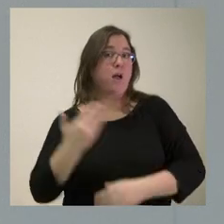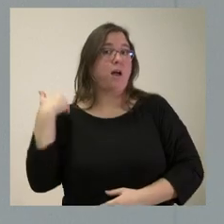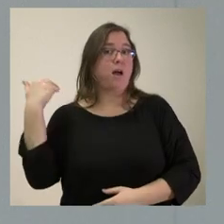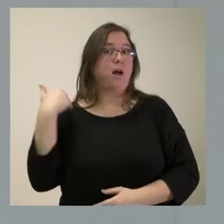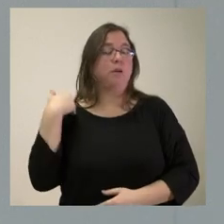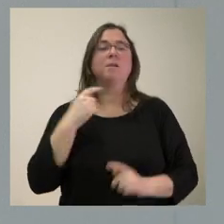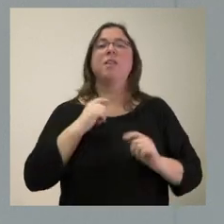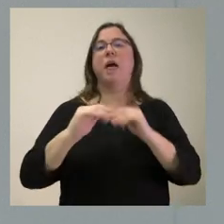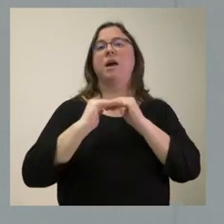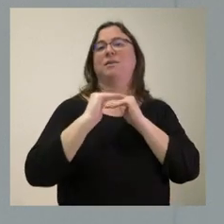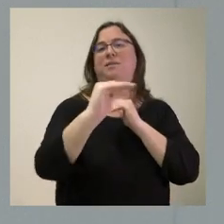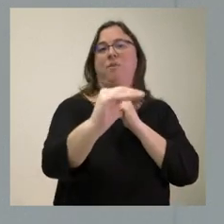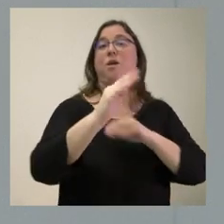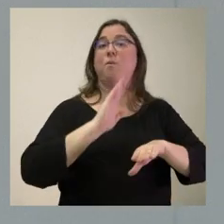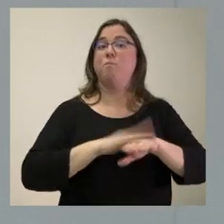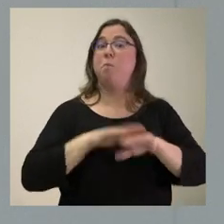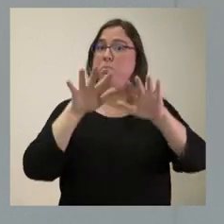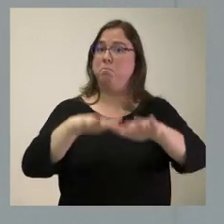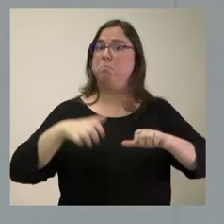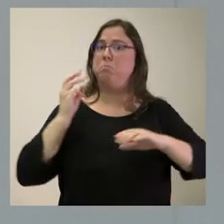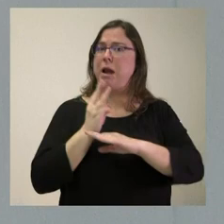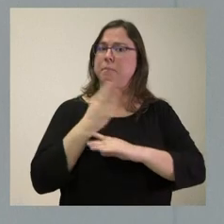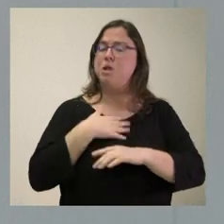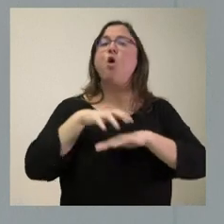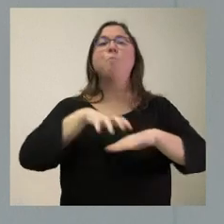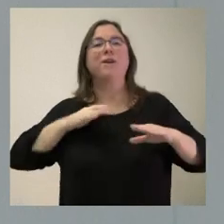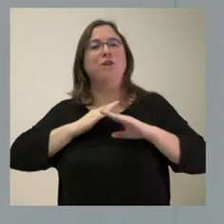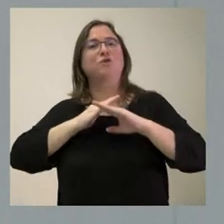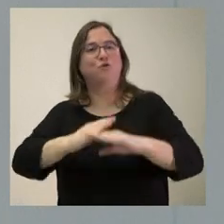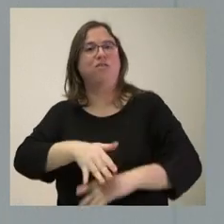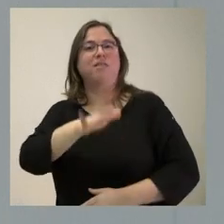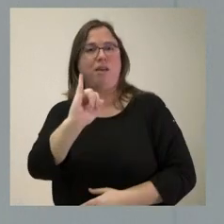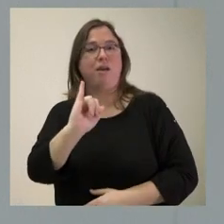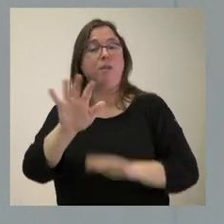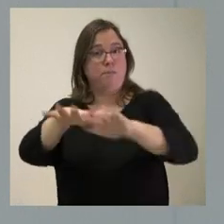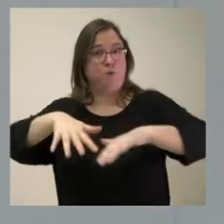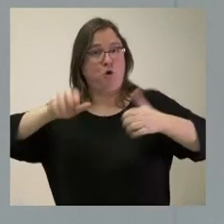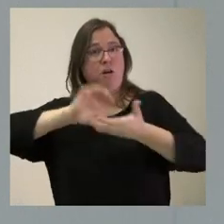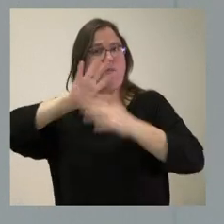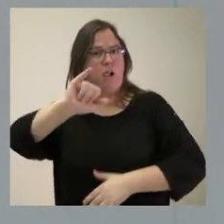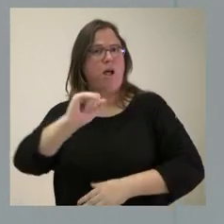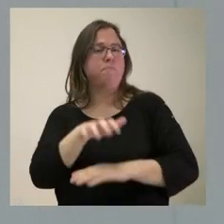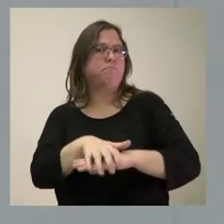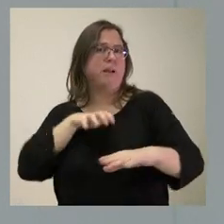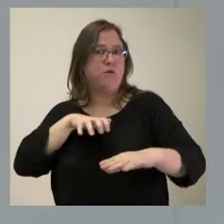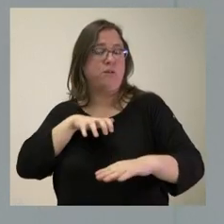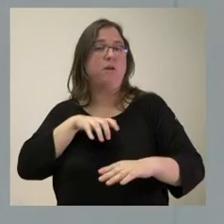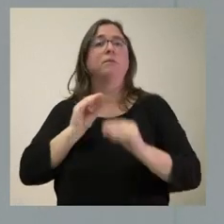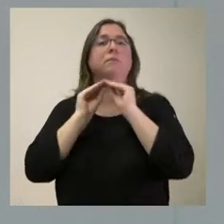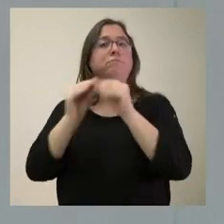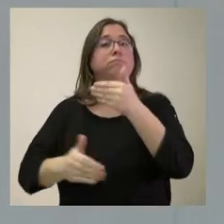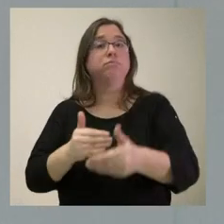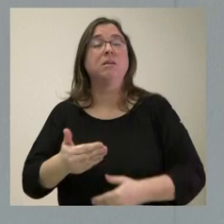estabilidad la da que, en términos parlamentarios, el Gobierno tiene mayoría suficiente en el Parlamento de Castilla y León para llevar a cabo sus iniciativas y la